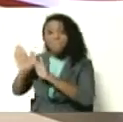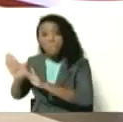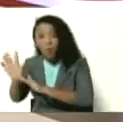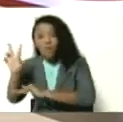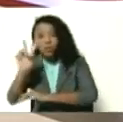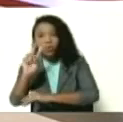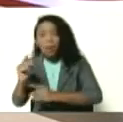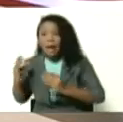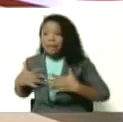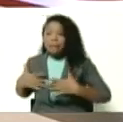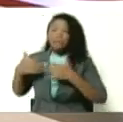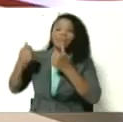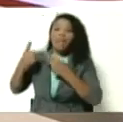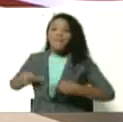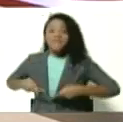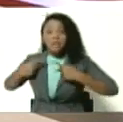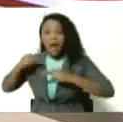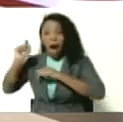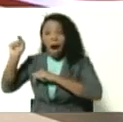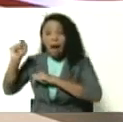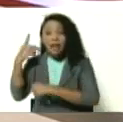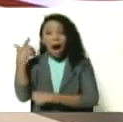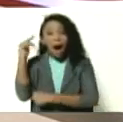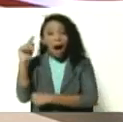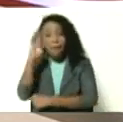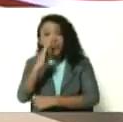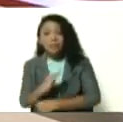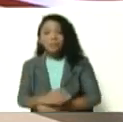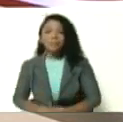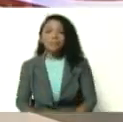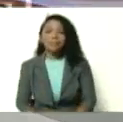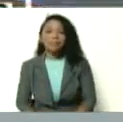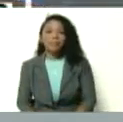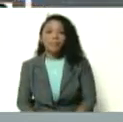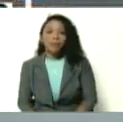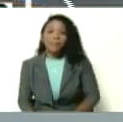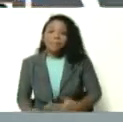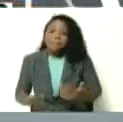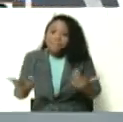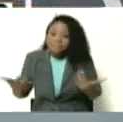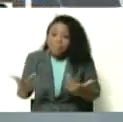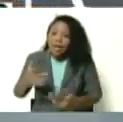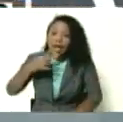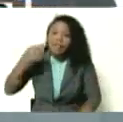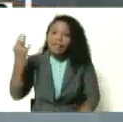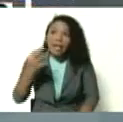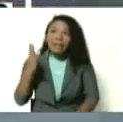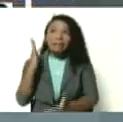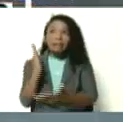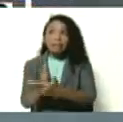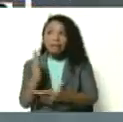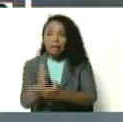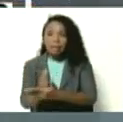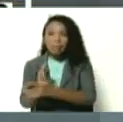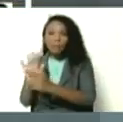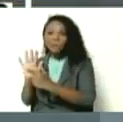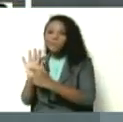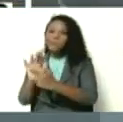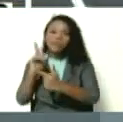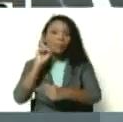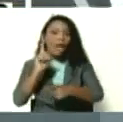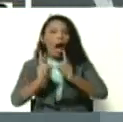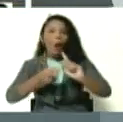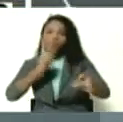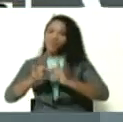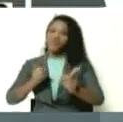Venezuela para salvar vidas, y que existe en Brasil. Bueno, fíjese, la verdad siempre, siempre sobresale la mentira. Aquí está,